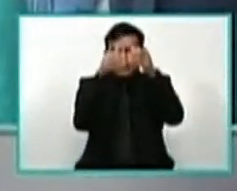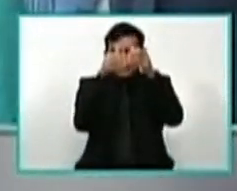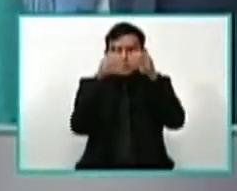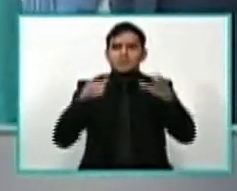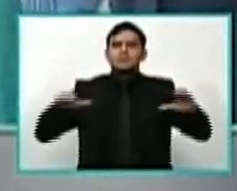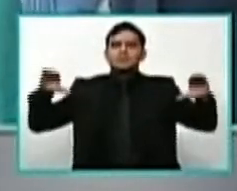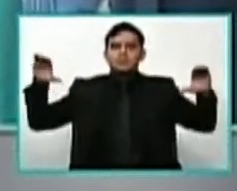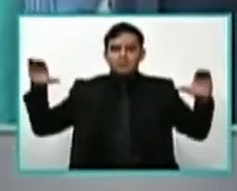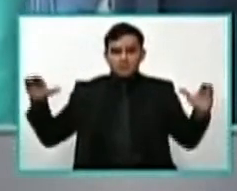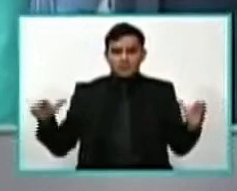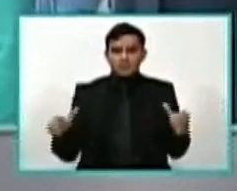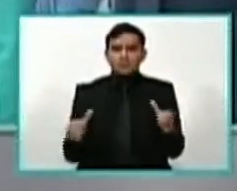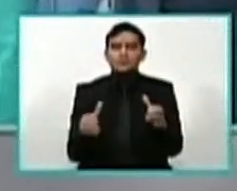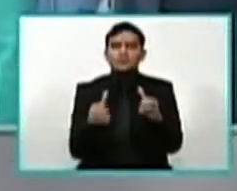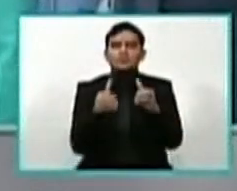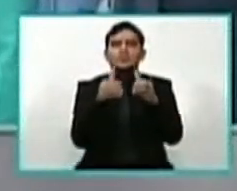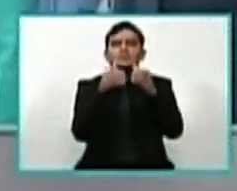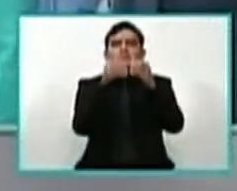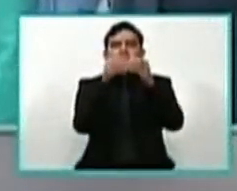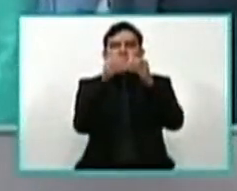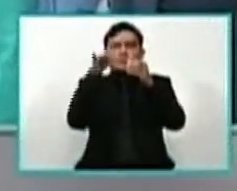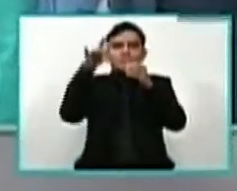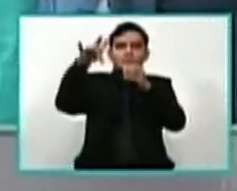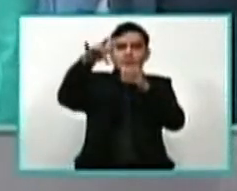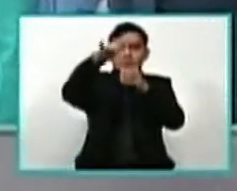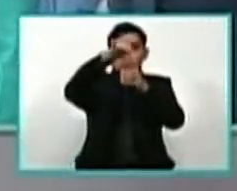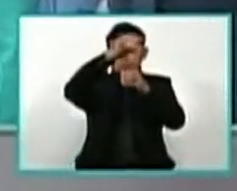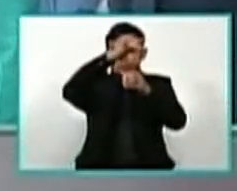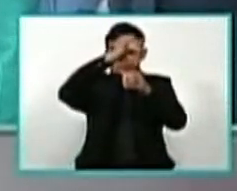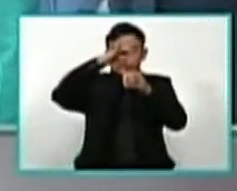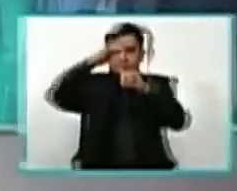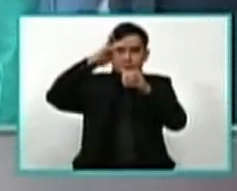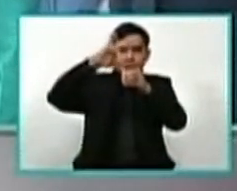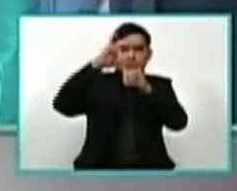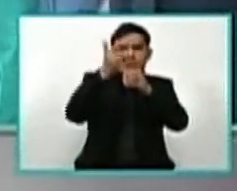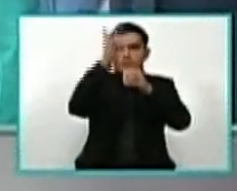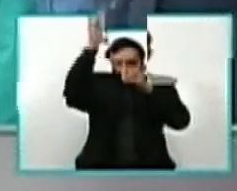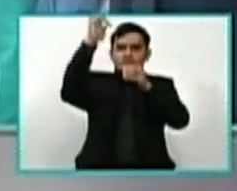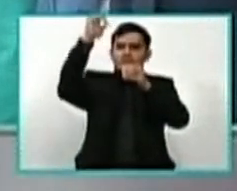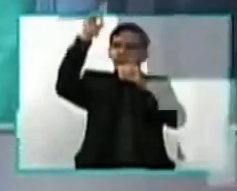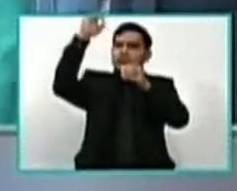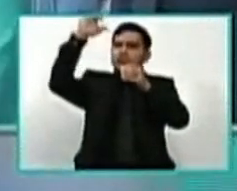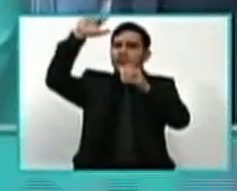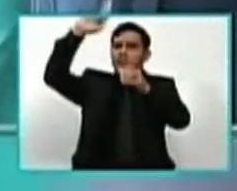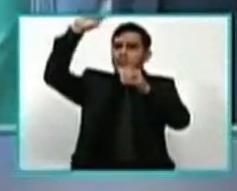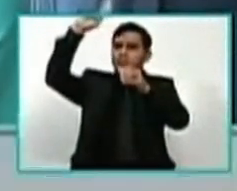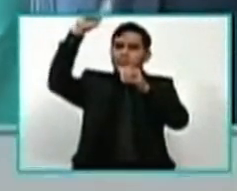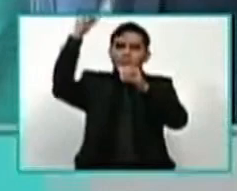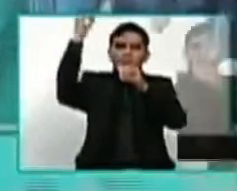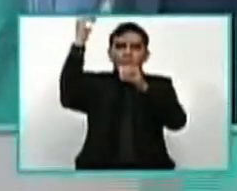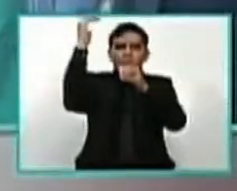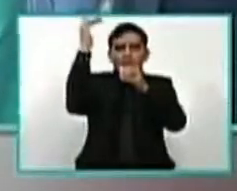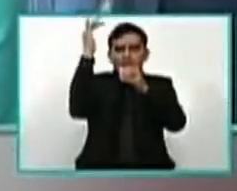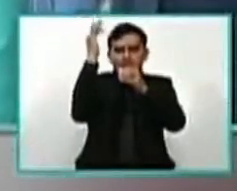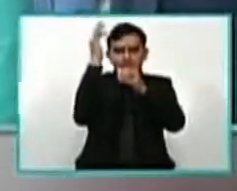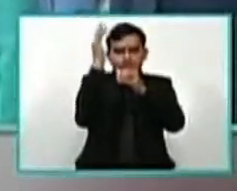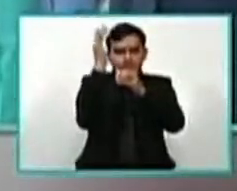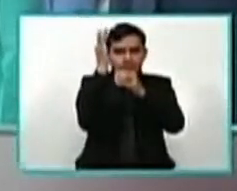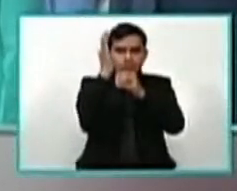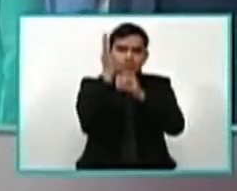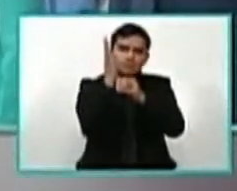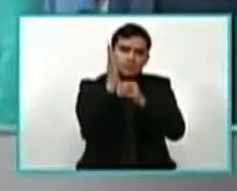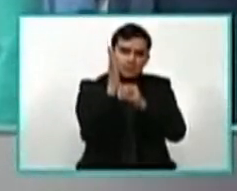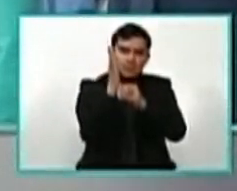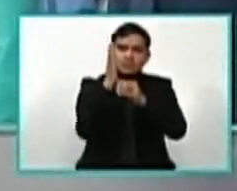volcán, de un volcán, tras la cima desnuda,